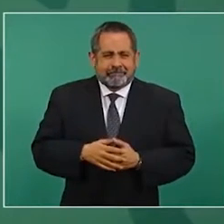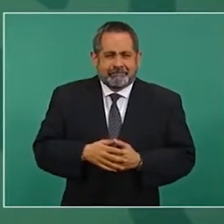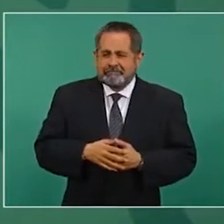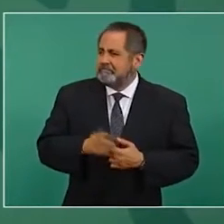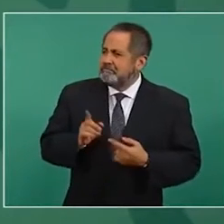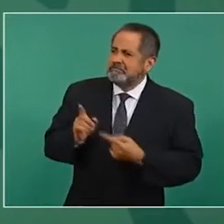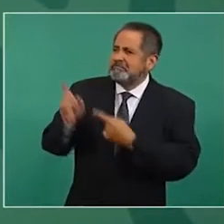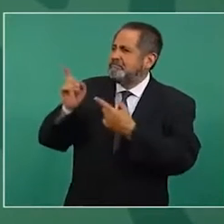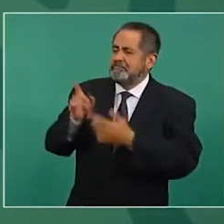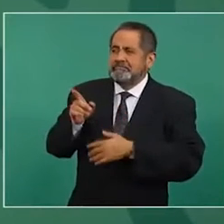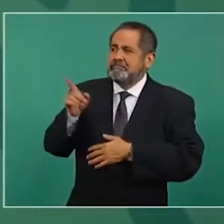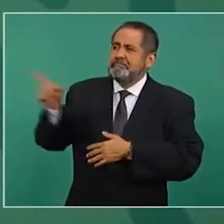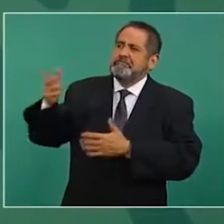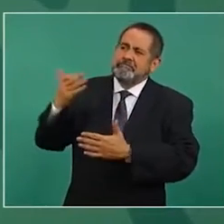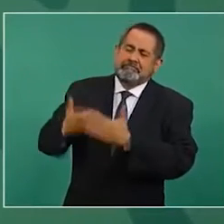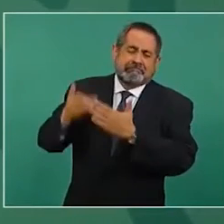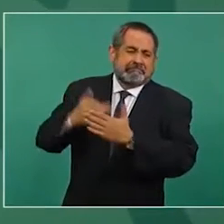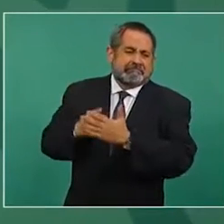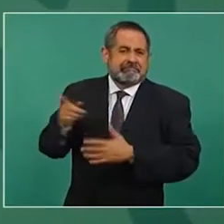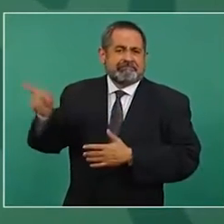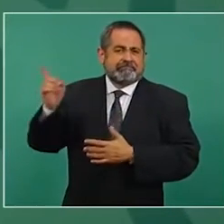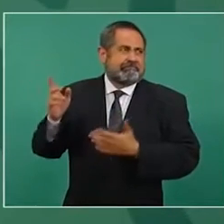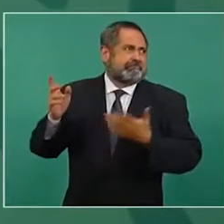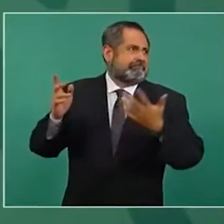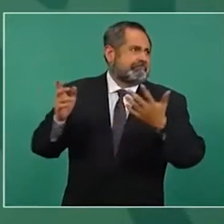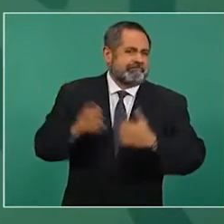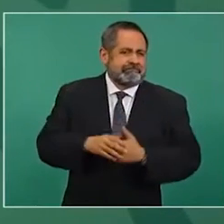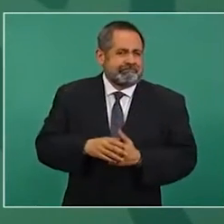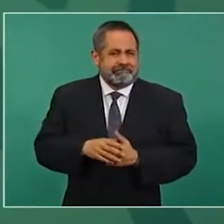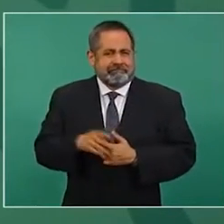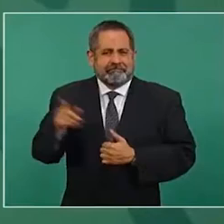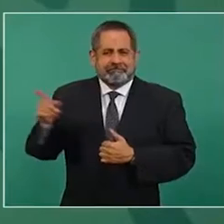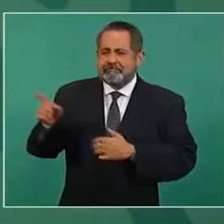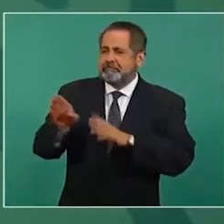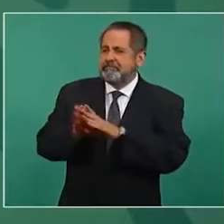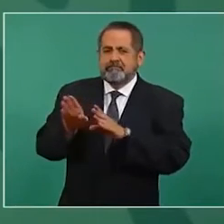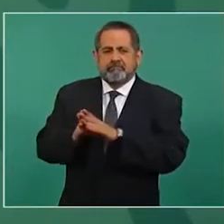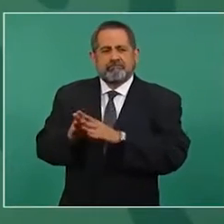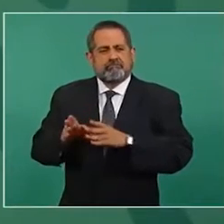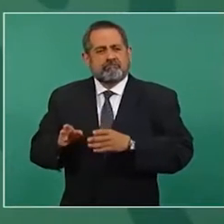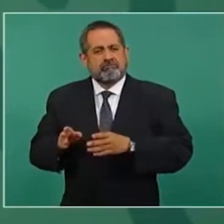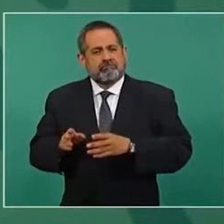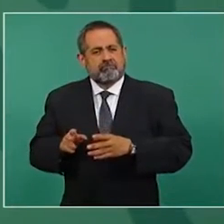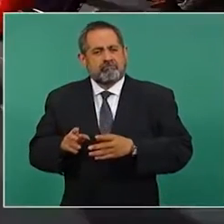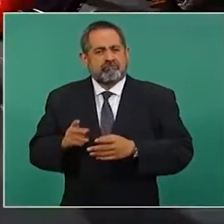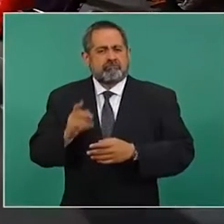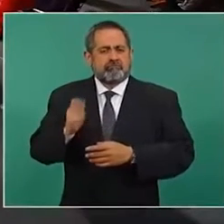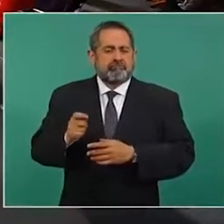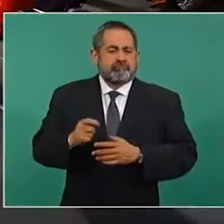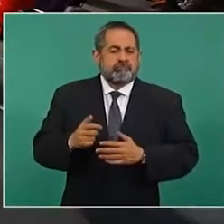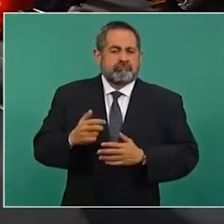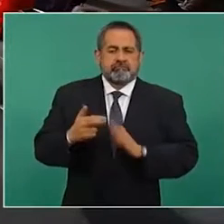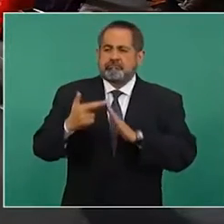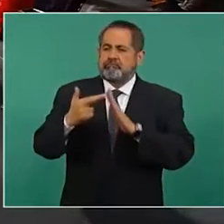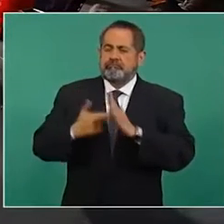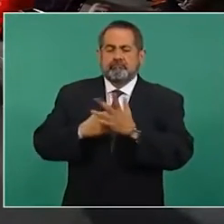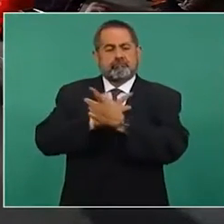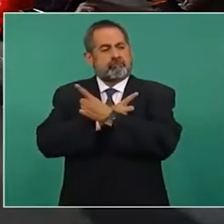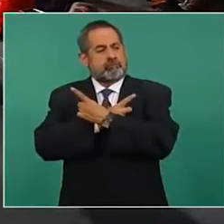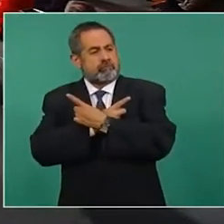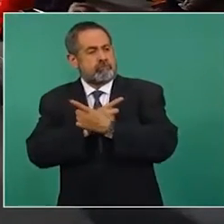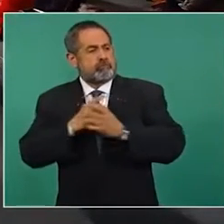de manejo corporal.